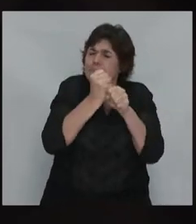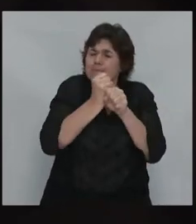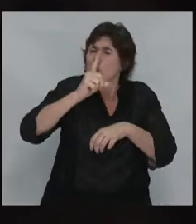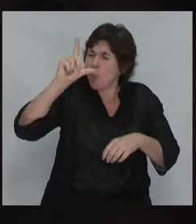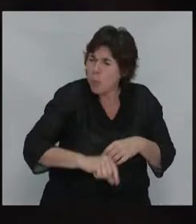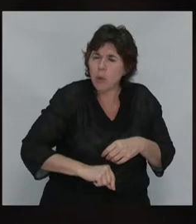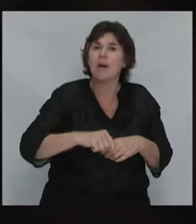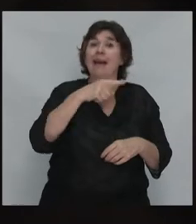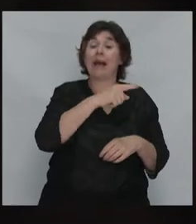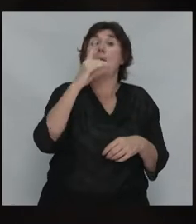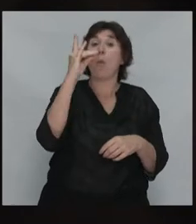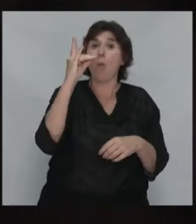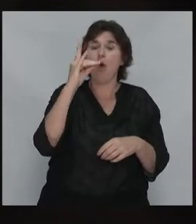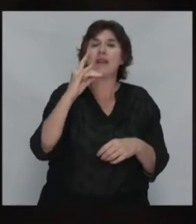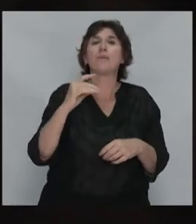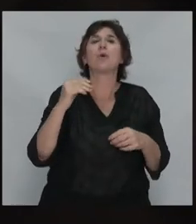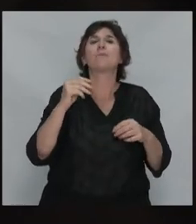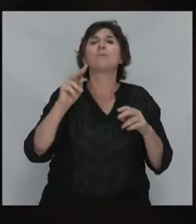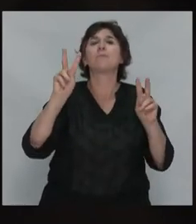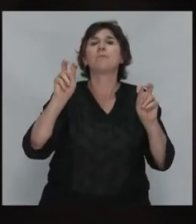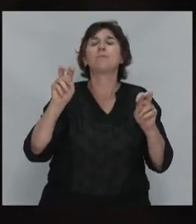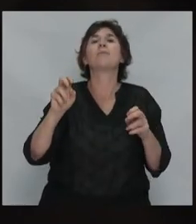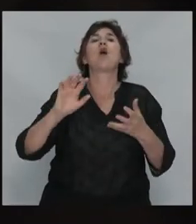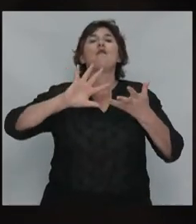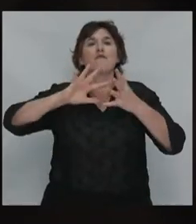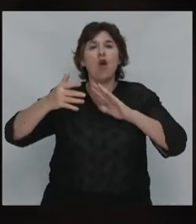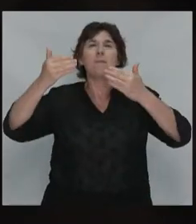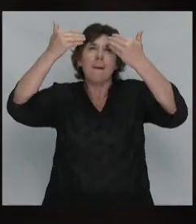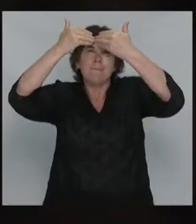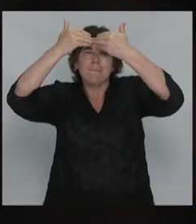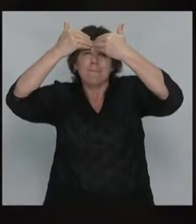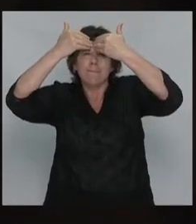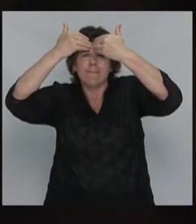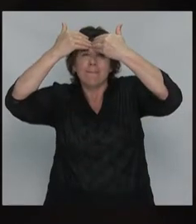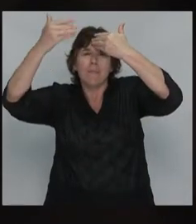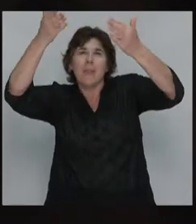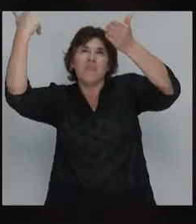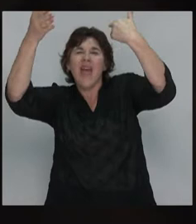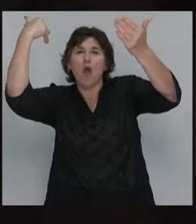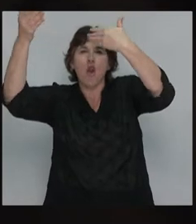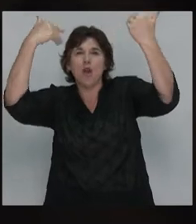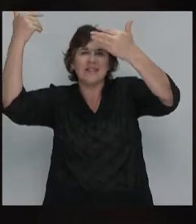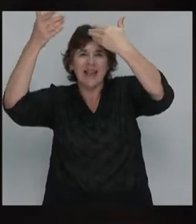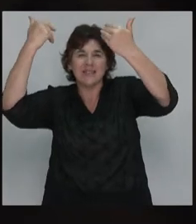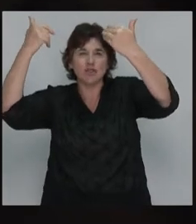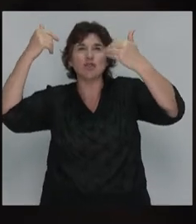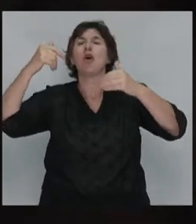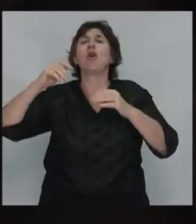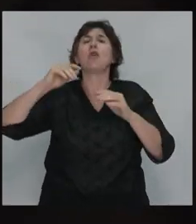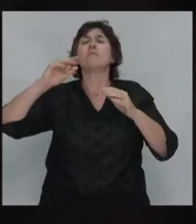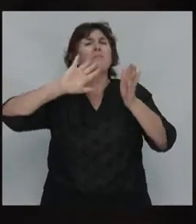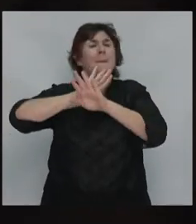positivamente en Bolivia es el tema de la descolonización que supone la eliminación de toda forma de